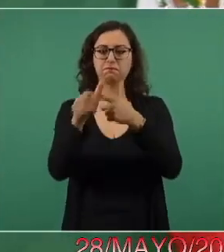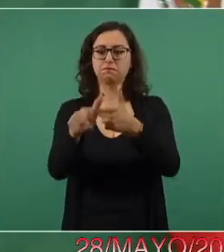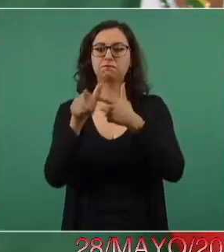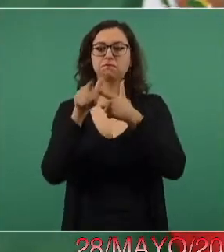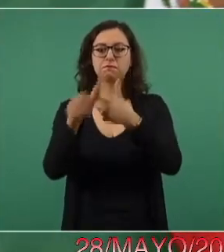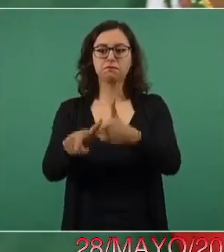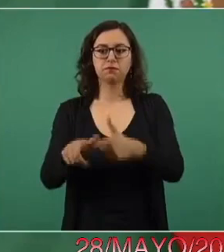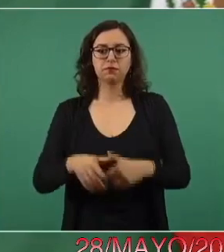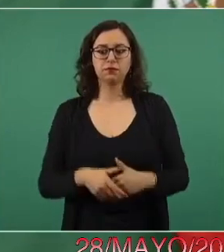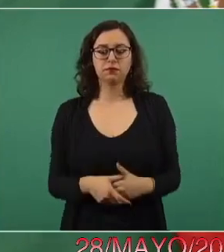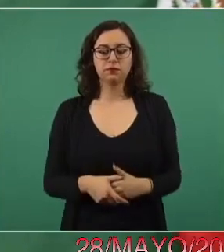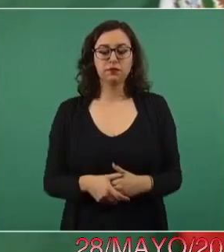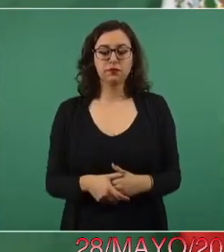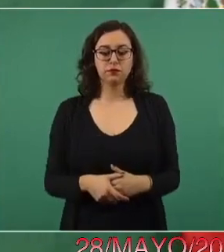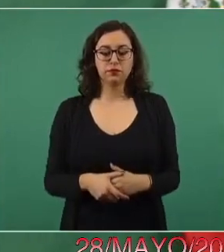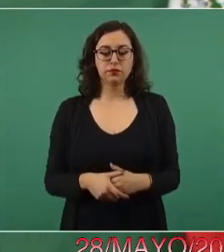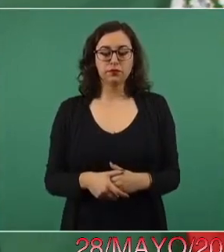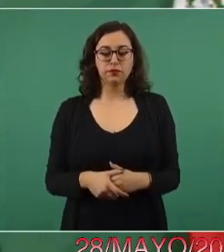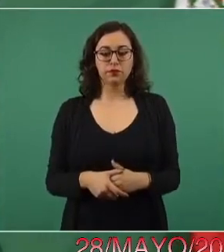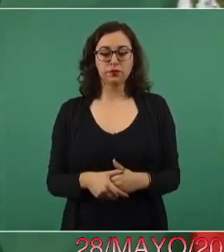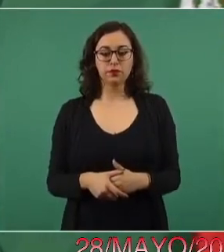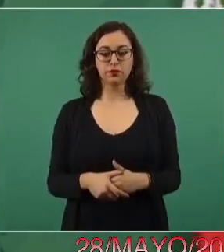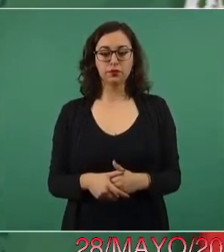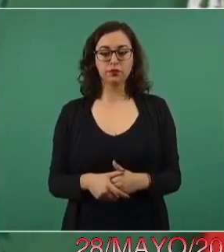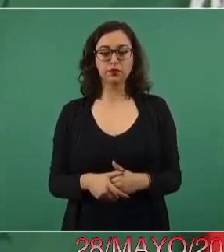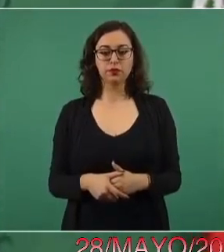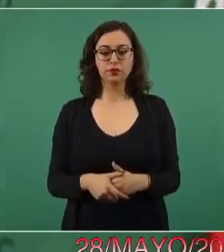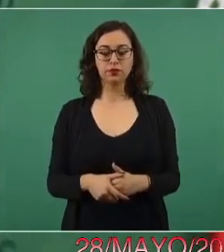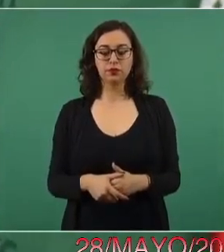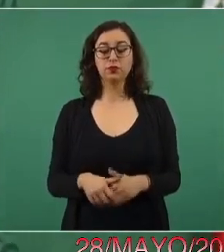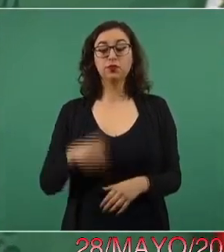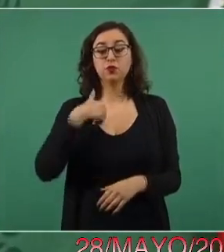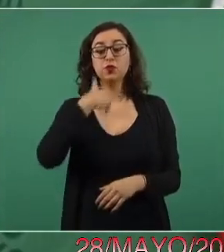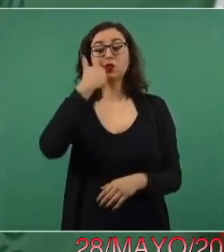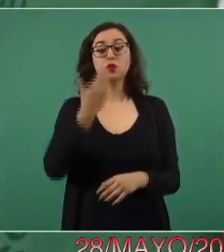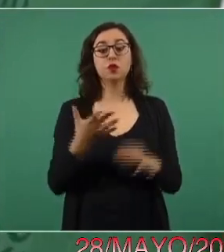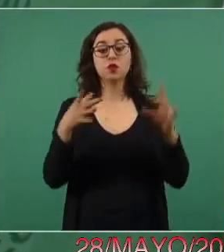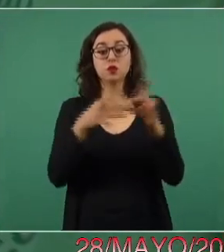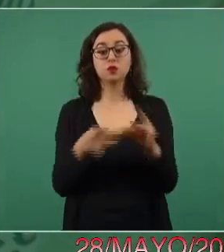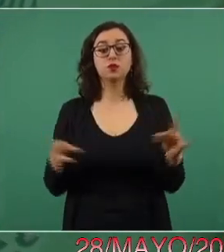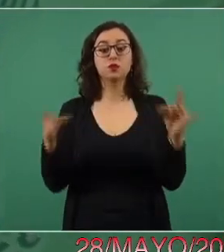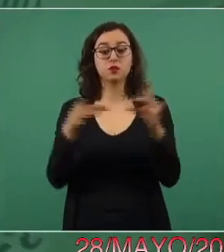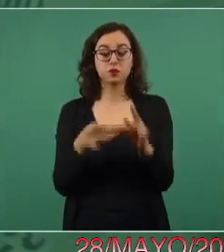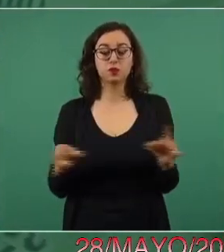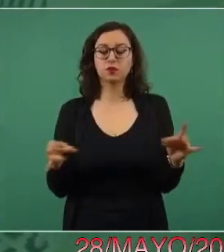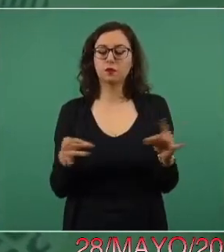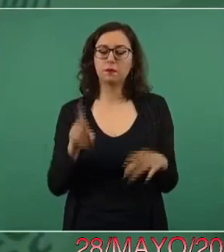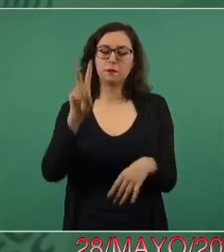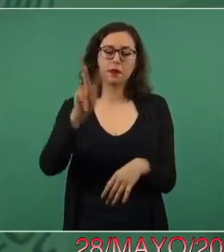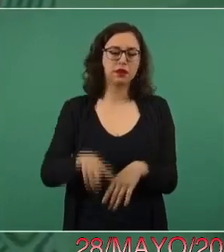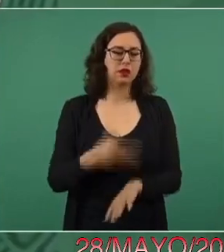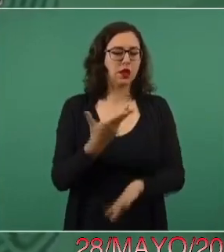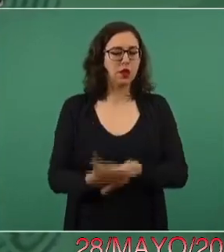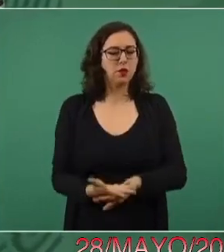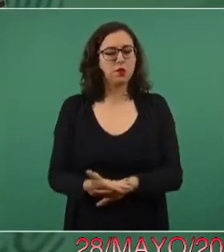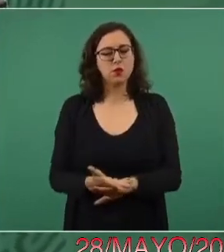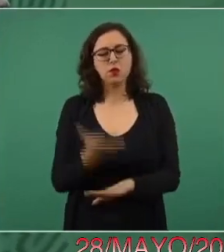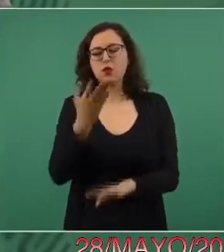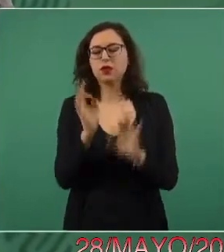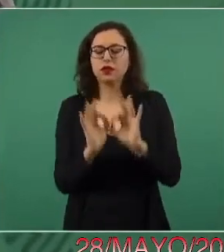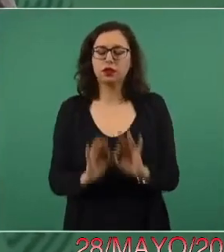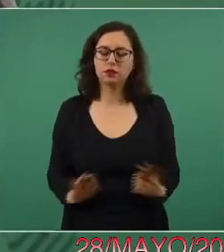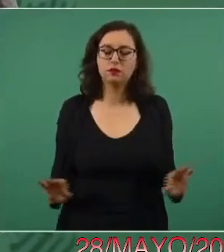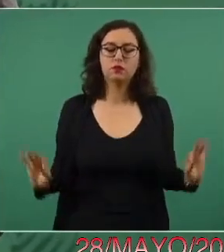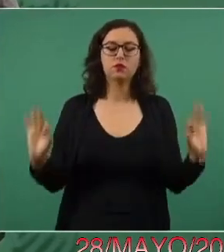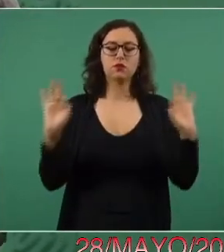Quiero subrayar que es muy importante el que